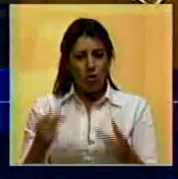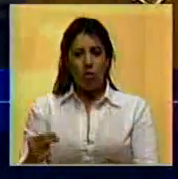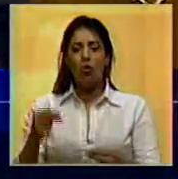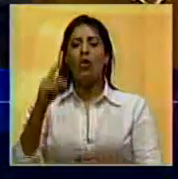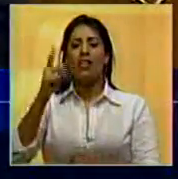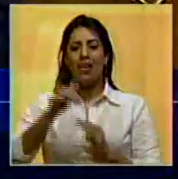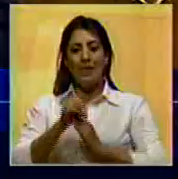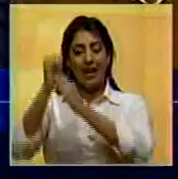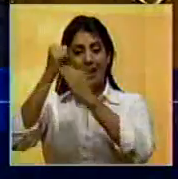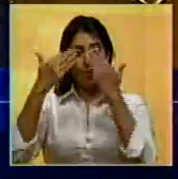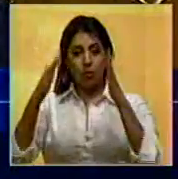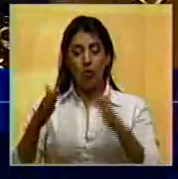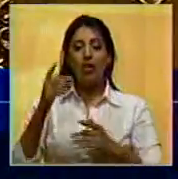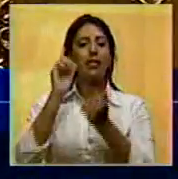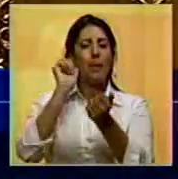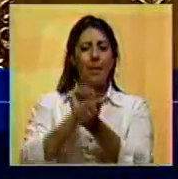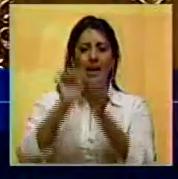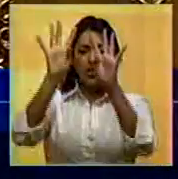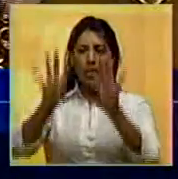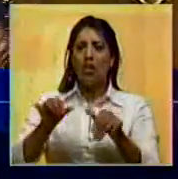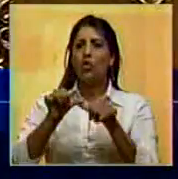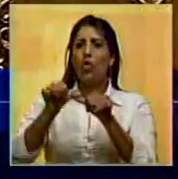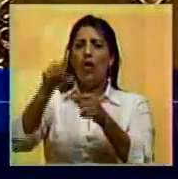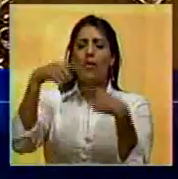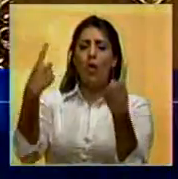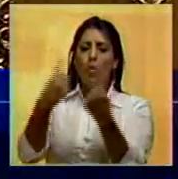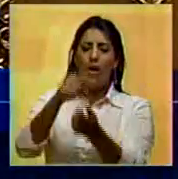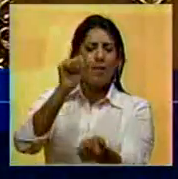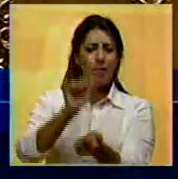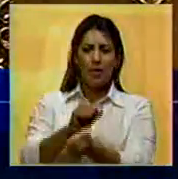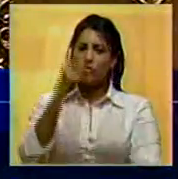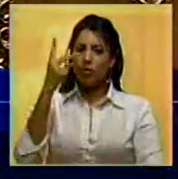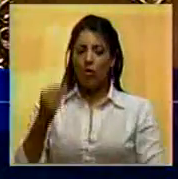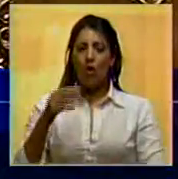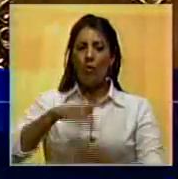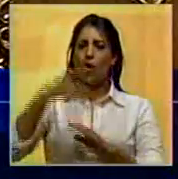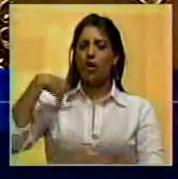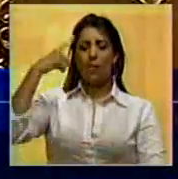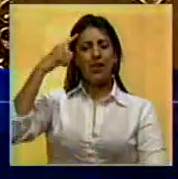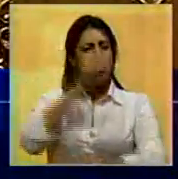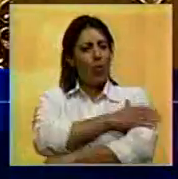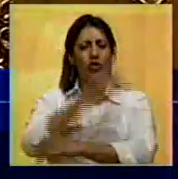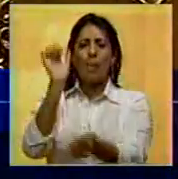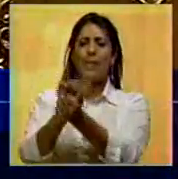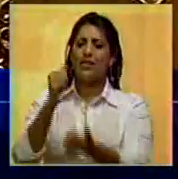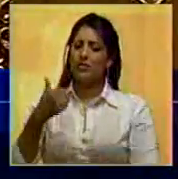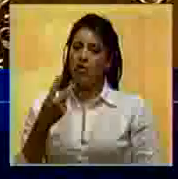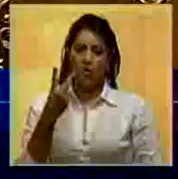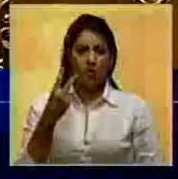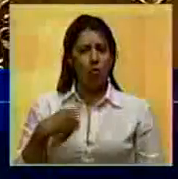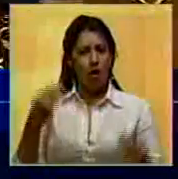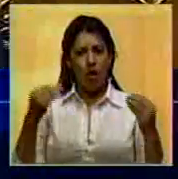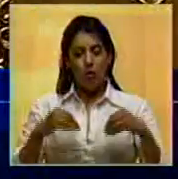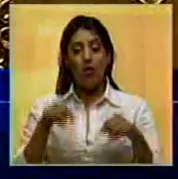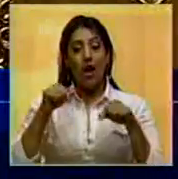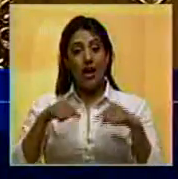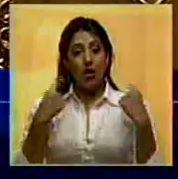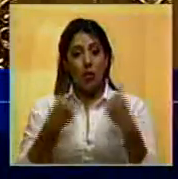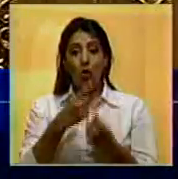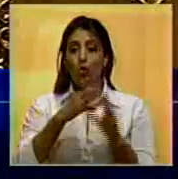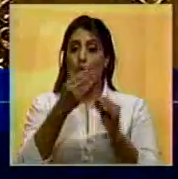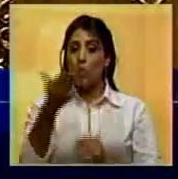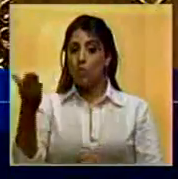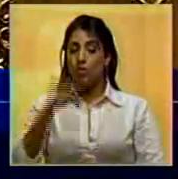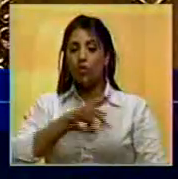líderes estudiantiles que hoy siguen en calabozos por pensar distinto desde aquí a todos